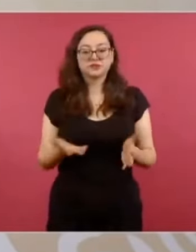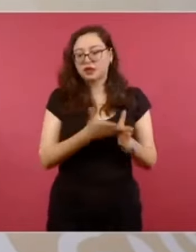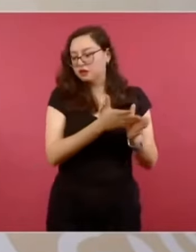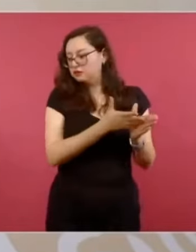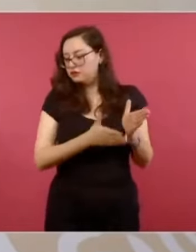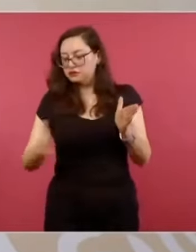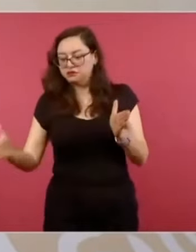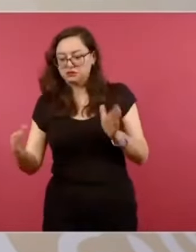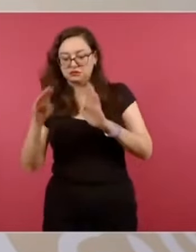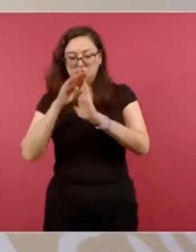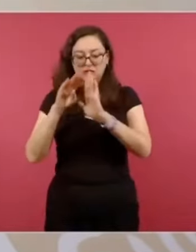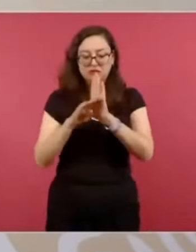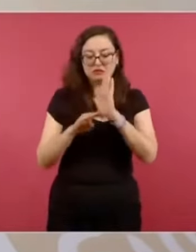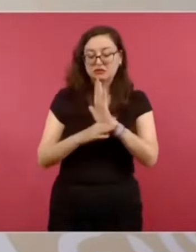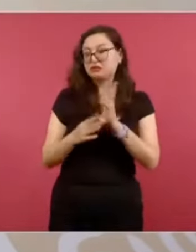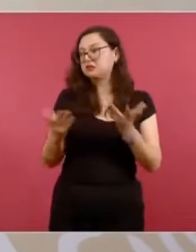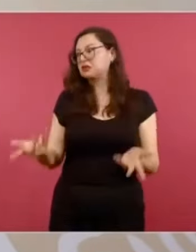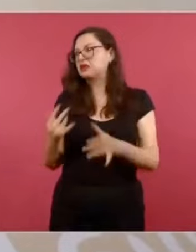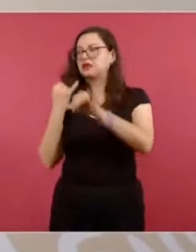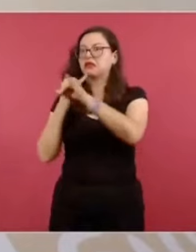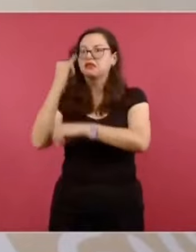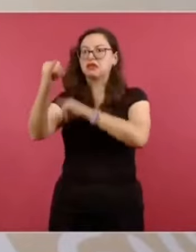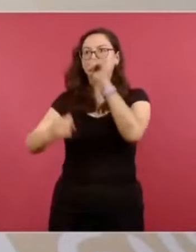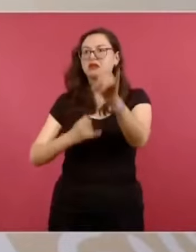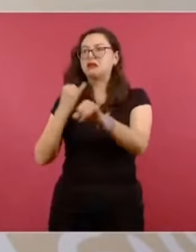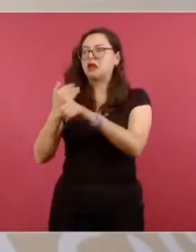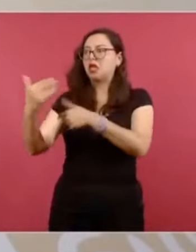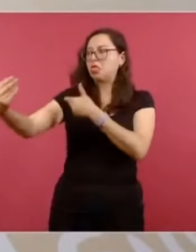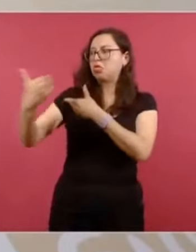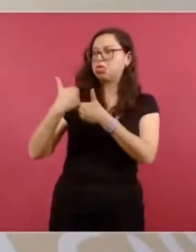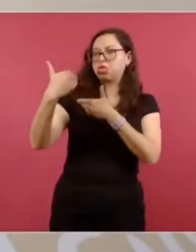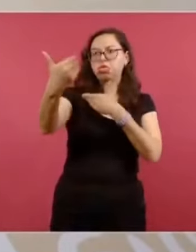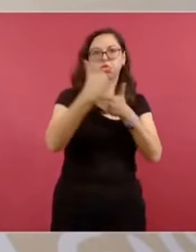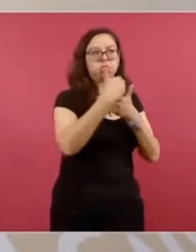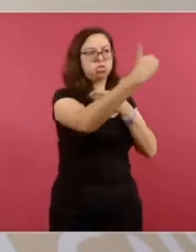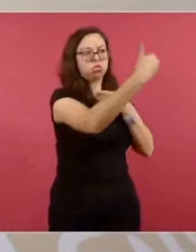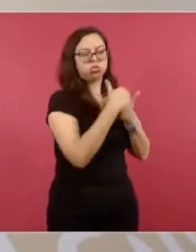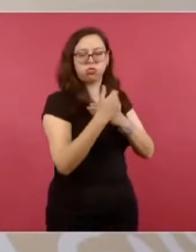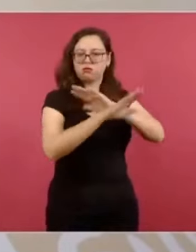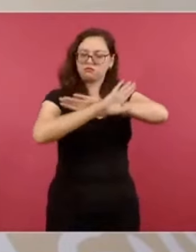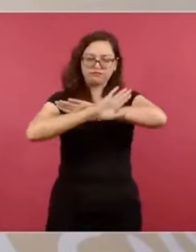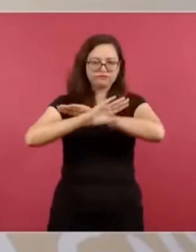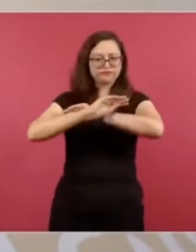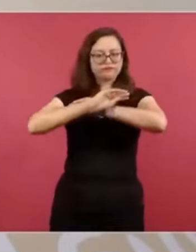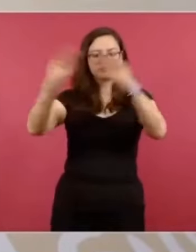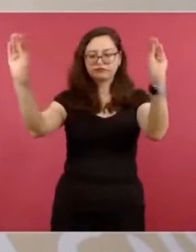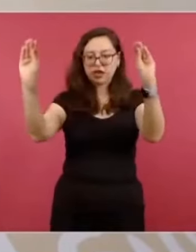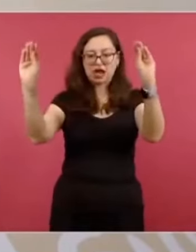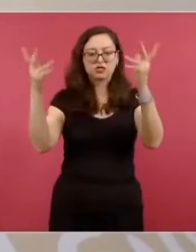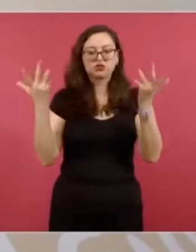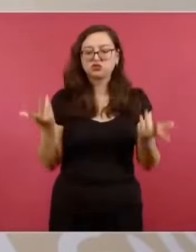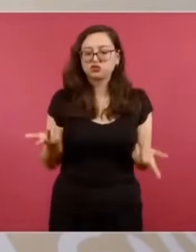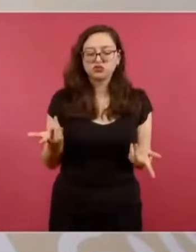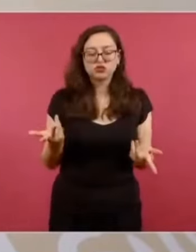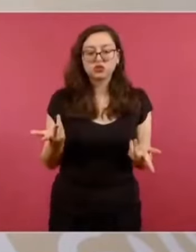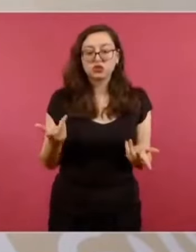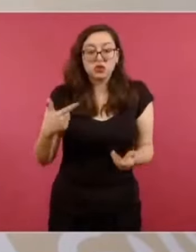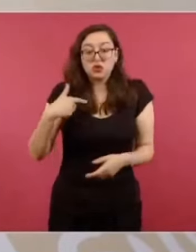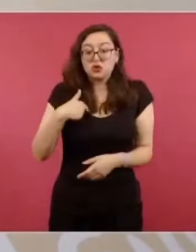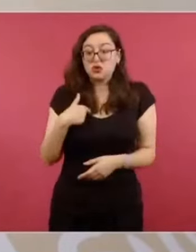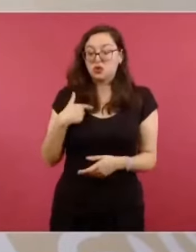Ni conozco al señor o señora del Fondo Monetario Internacional ni del Banco